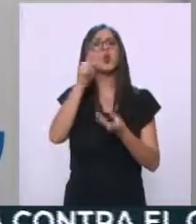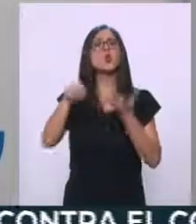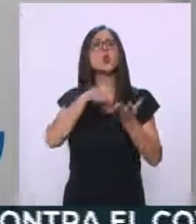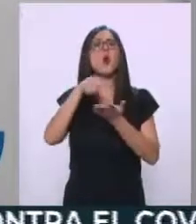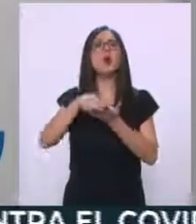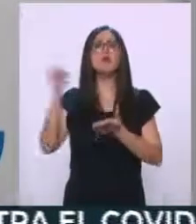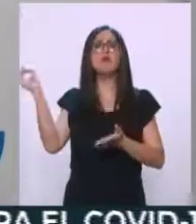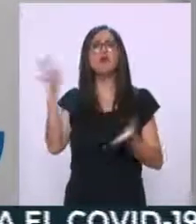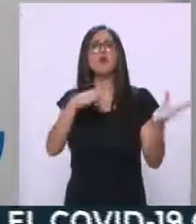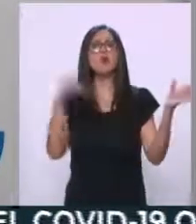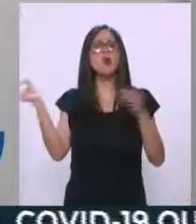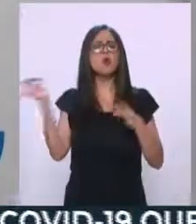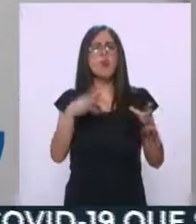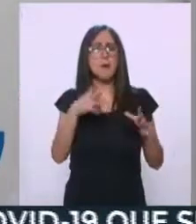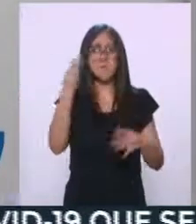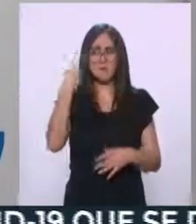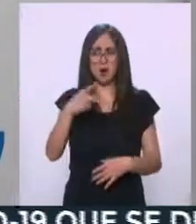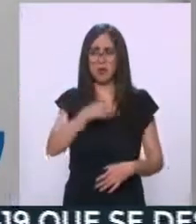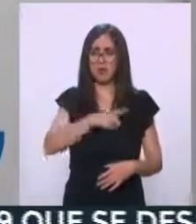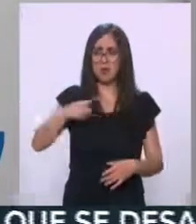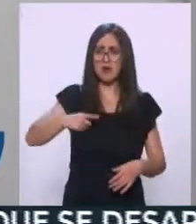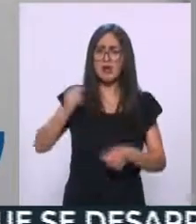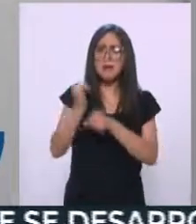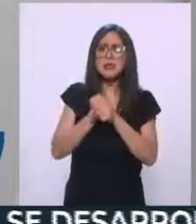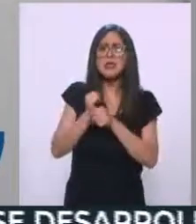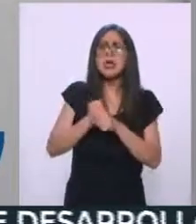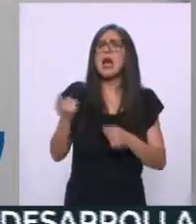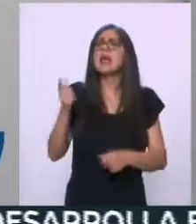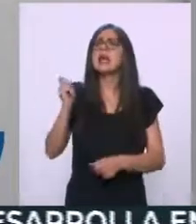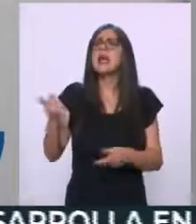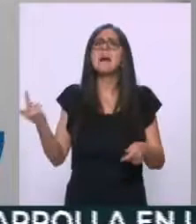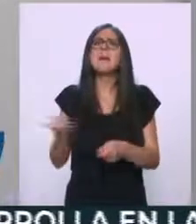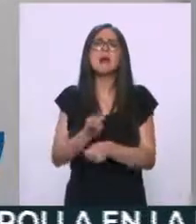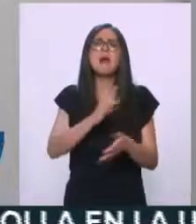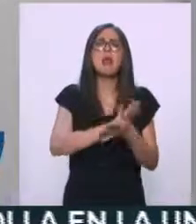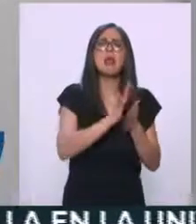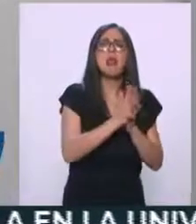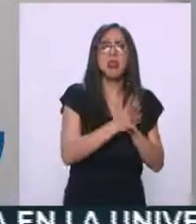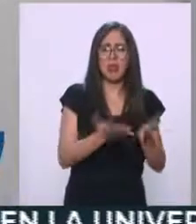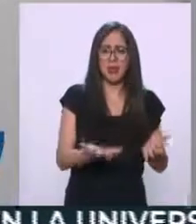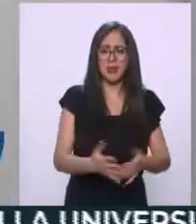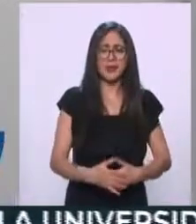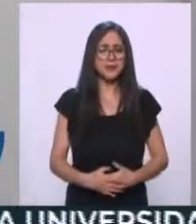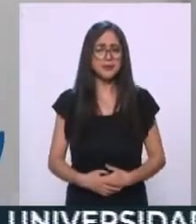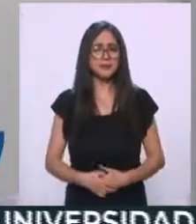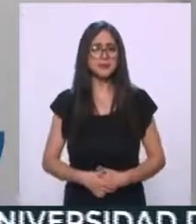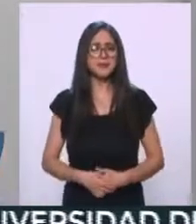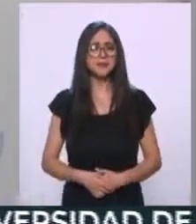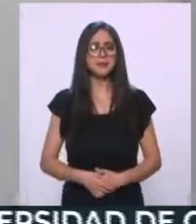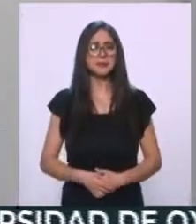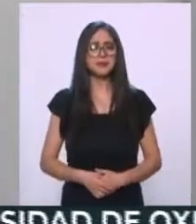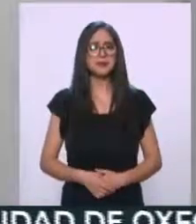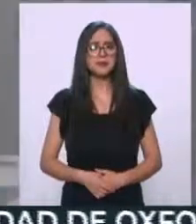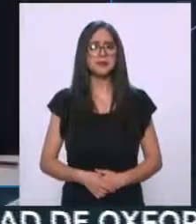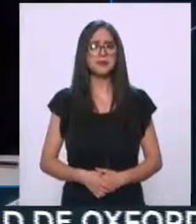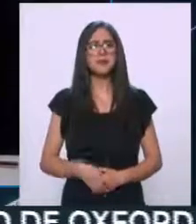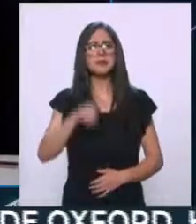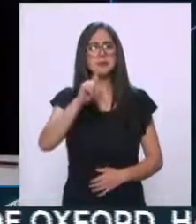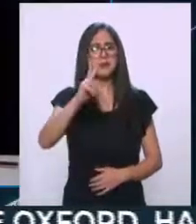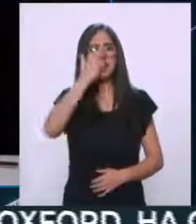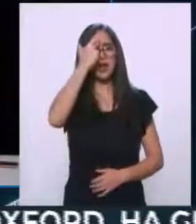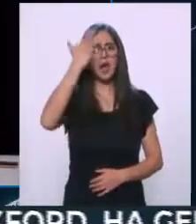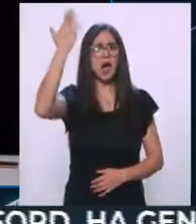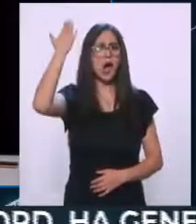estas campañas. Hay que investigar qué hay detrás de eso. Oye, Alberto, ¿y pudiste ver la actividad que hubo después en la respuesta que da el